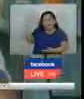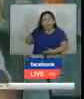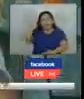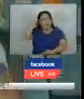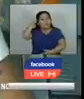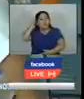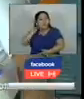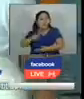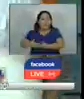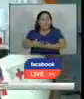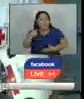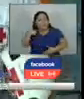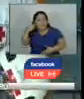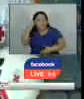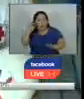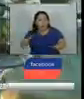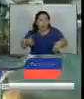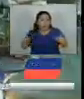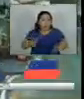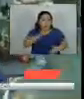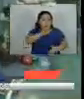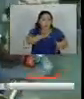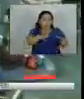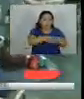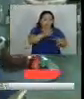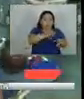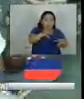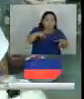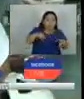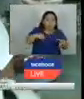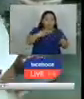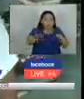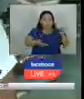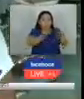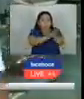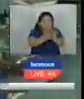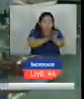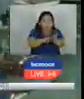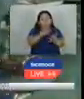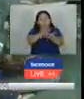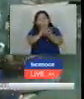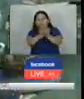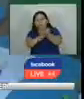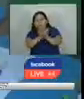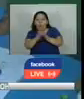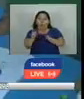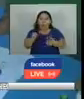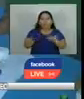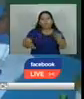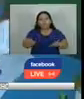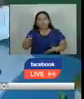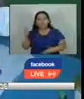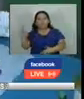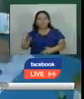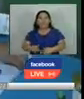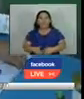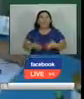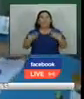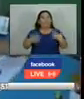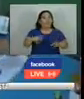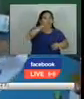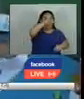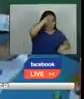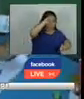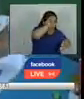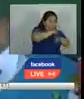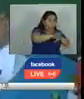tenido que buscar alternativas para sostener su hogar como vender tortillas pupusas o atender su micronegocio después de su